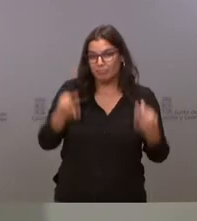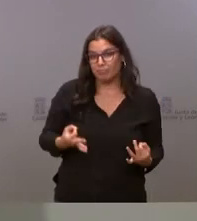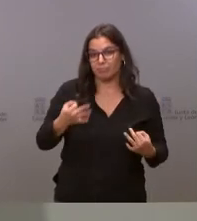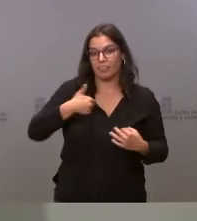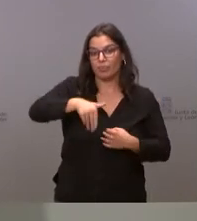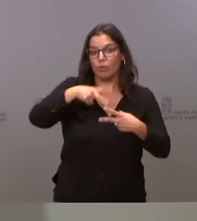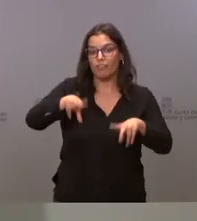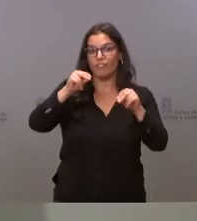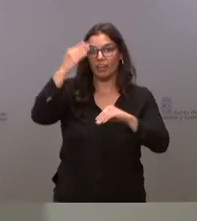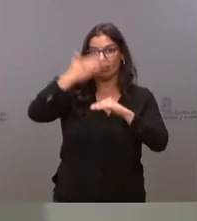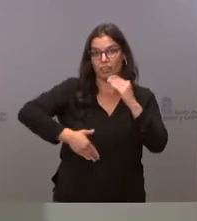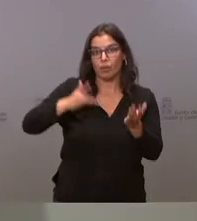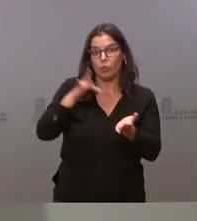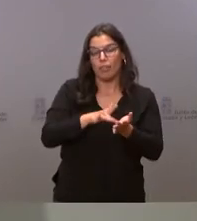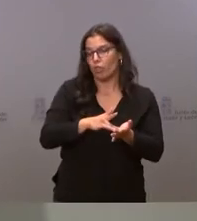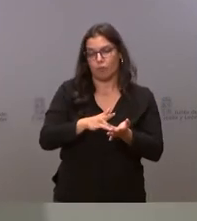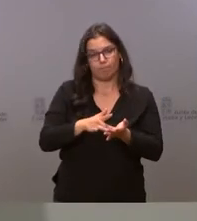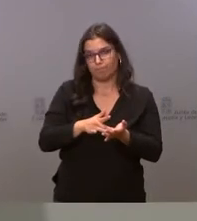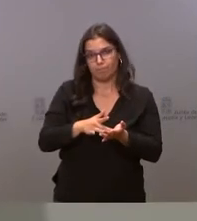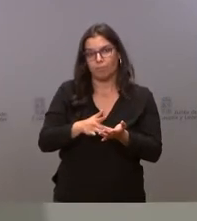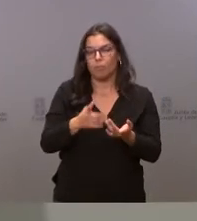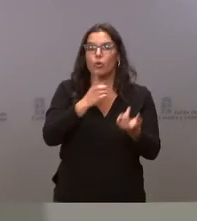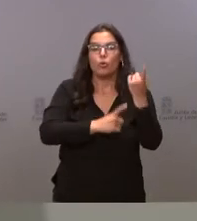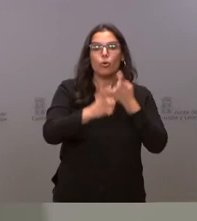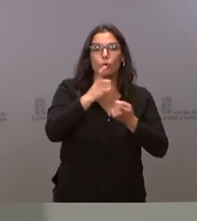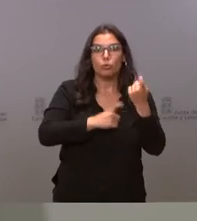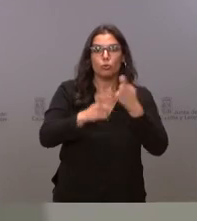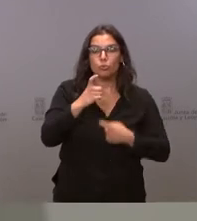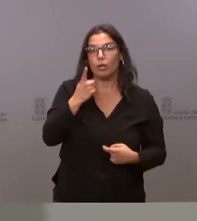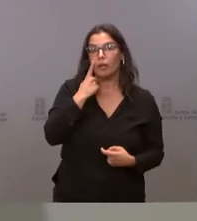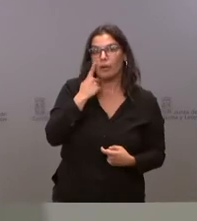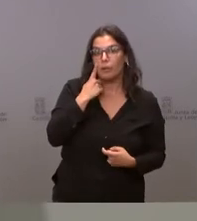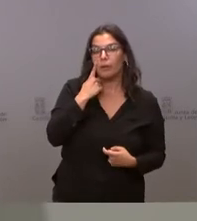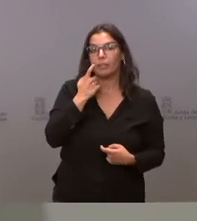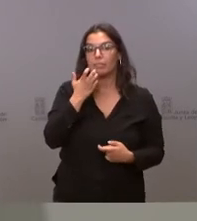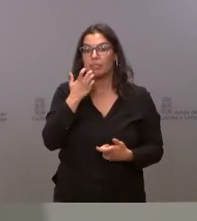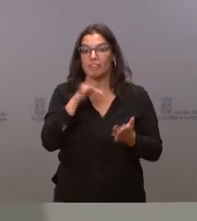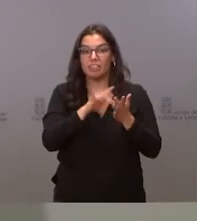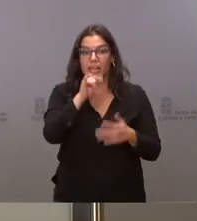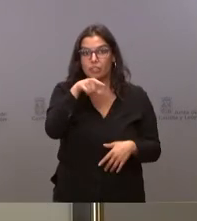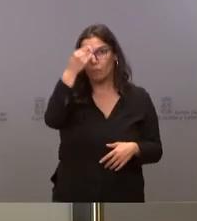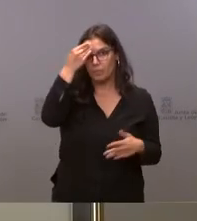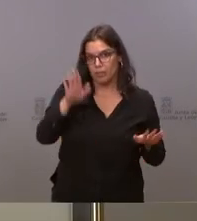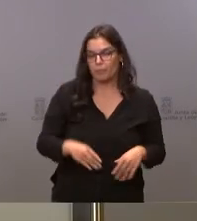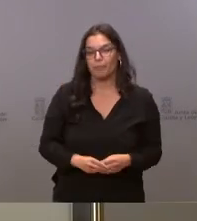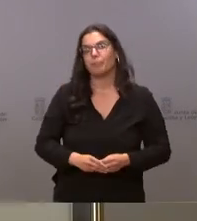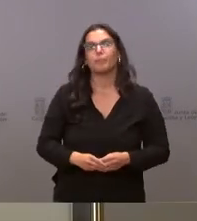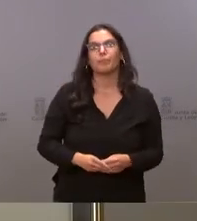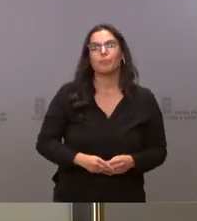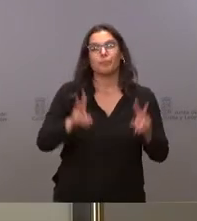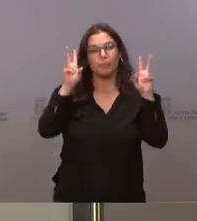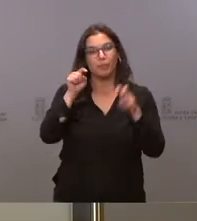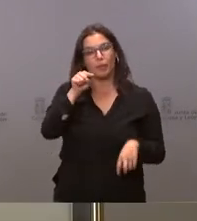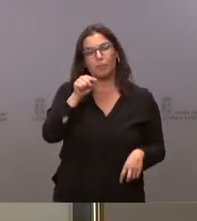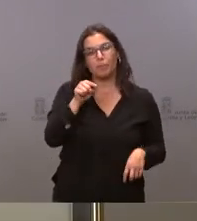la previsión que tenemos lo consultaremos con la consejería sabremos llegar si existe tal previsión. Al respecto no sé si puede haber aquí